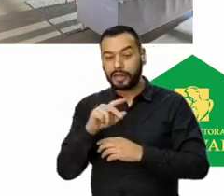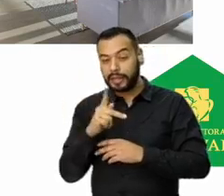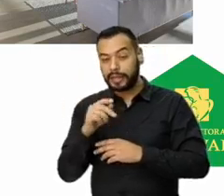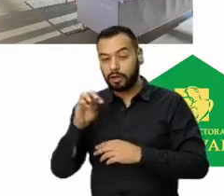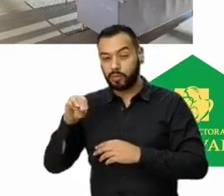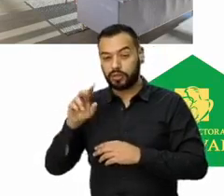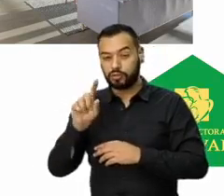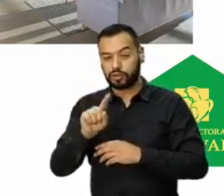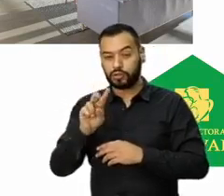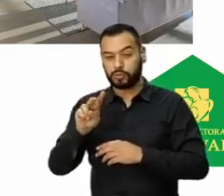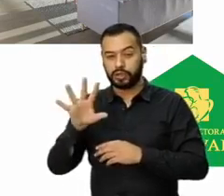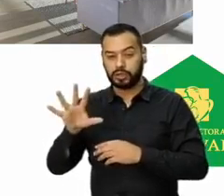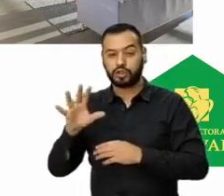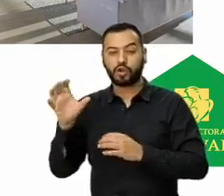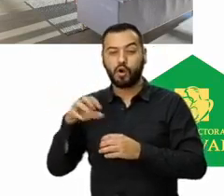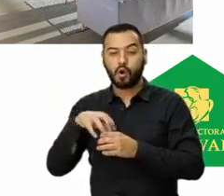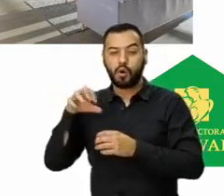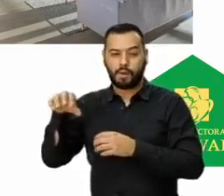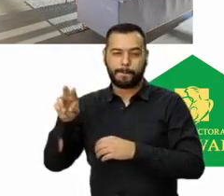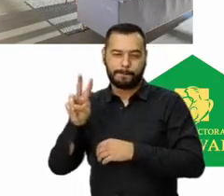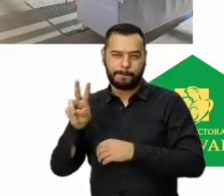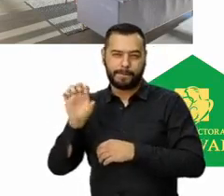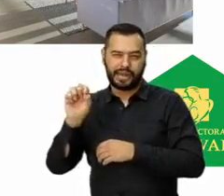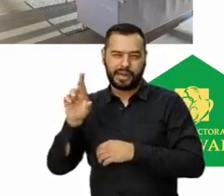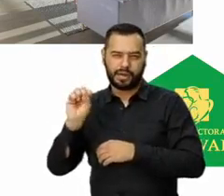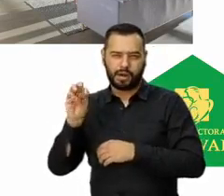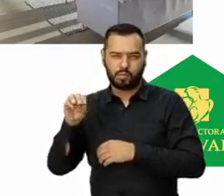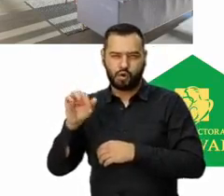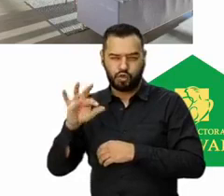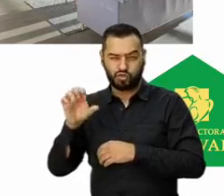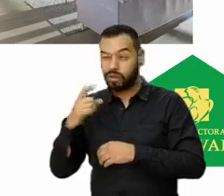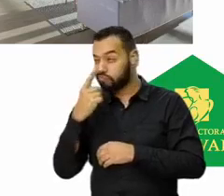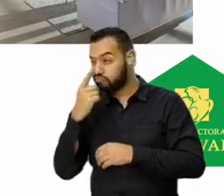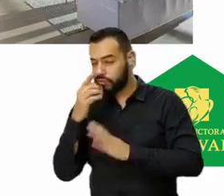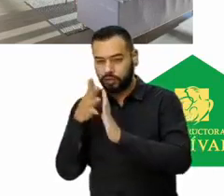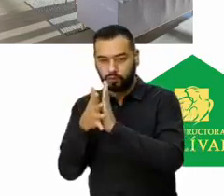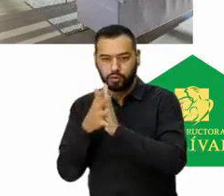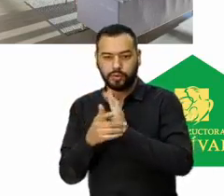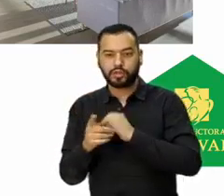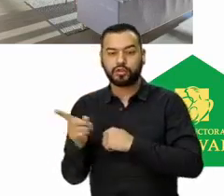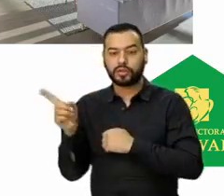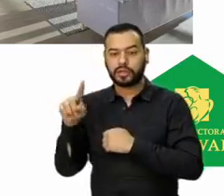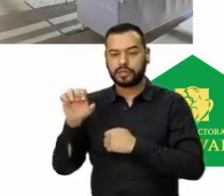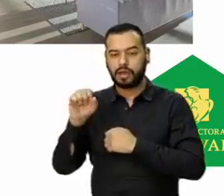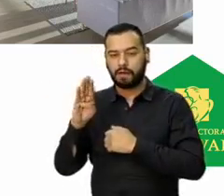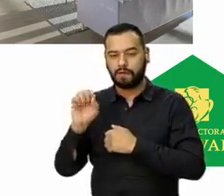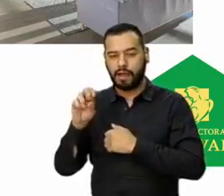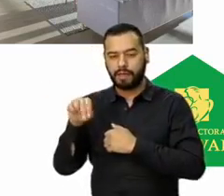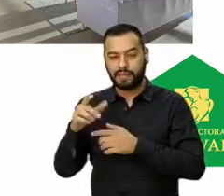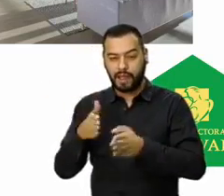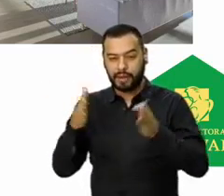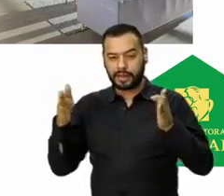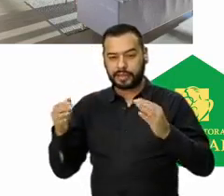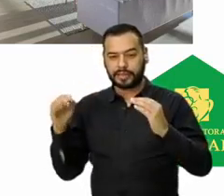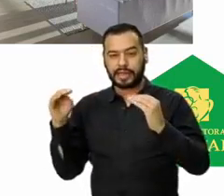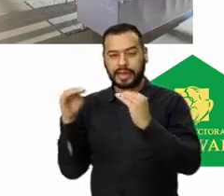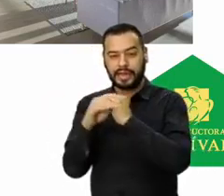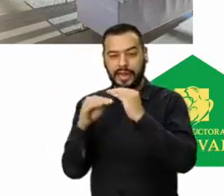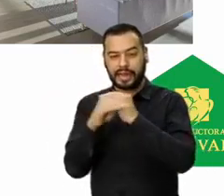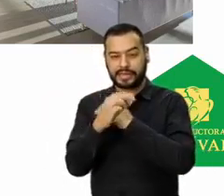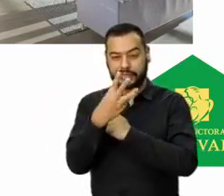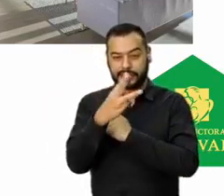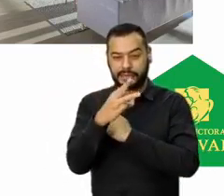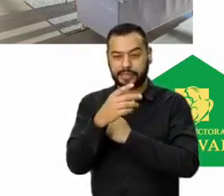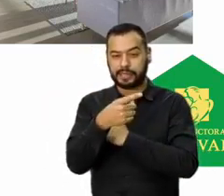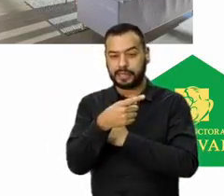Girardot, o puede pasar a la sala de Veramonte, igualmente allí le dan información. Sabana Grande, en la calle 13, con carrera 100, cerca del éxito